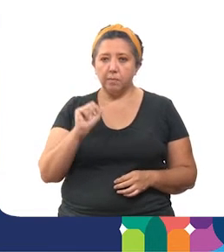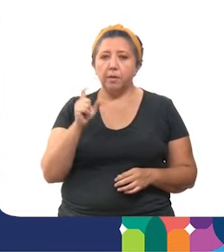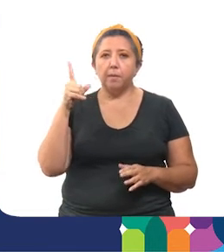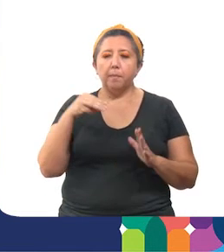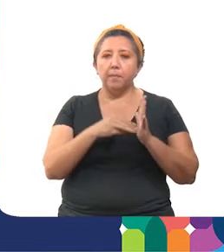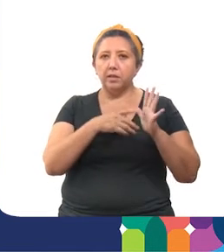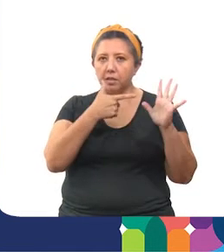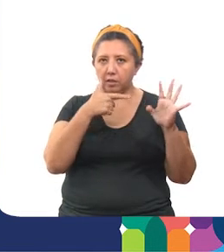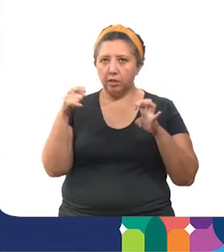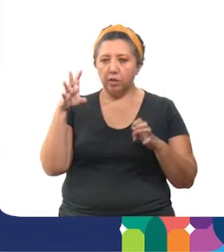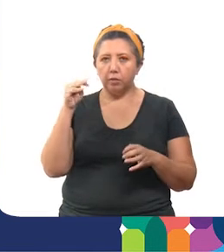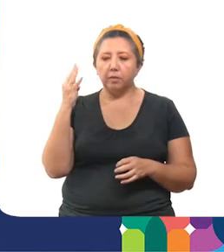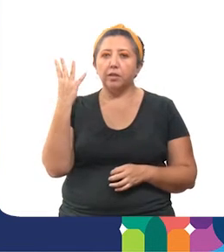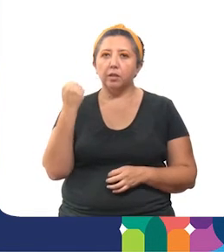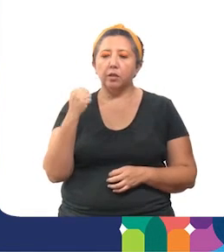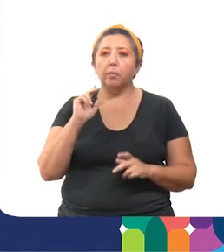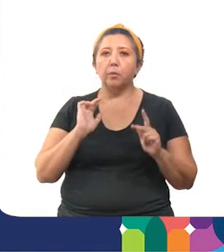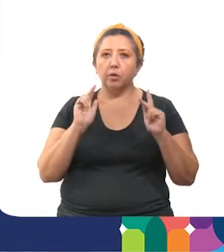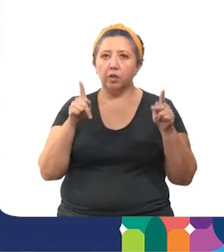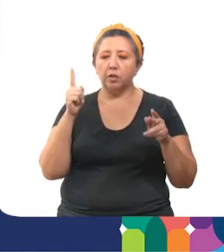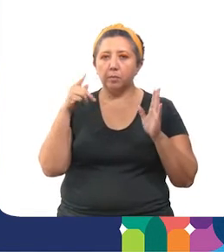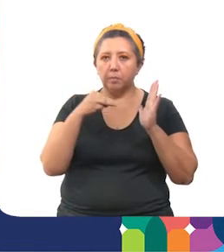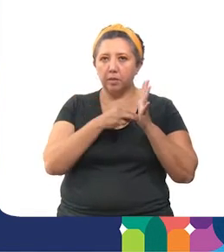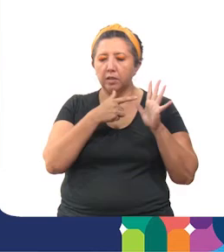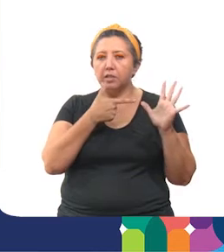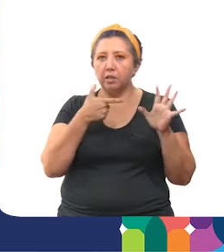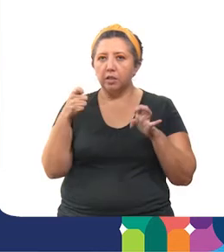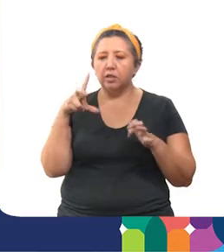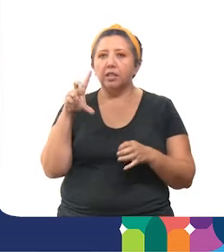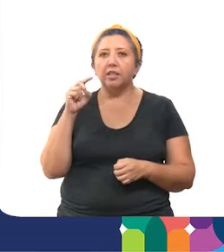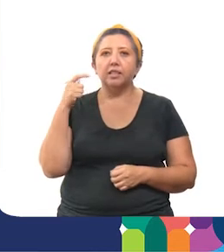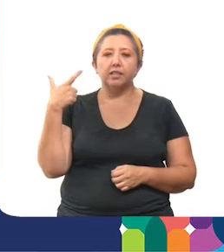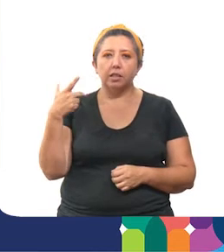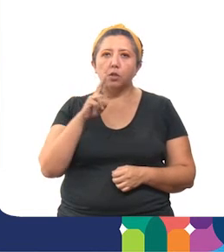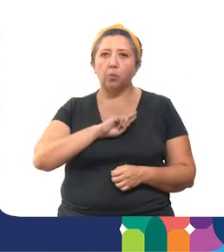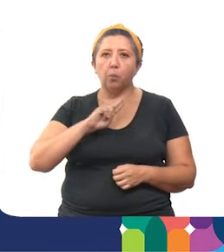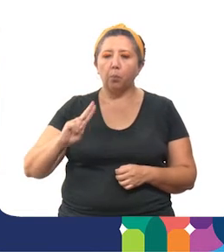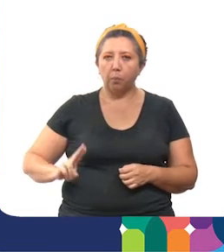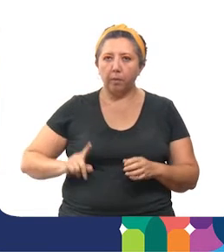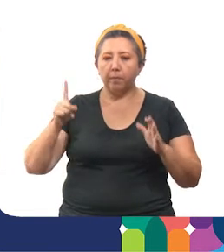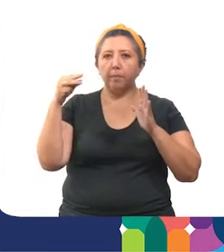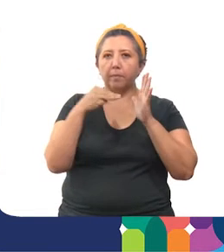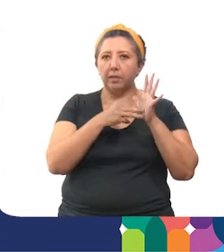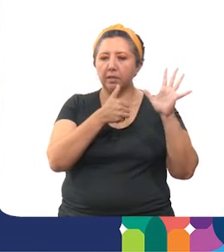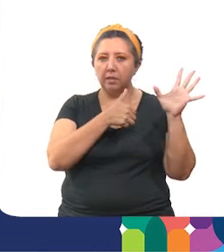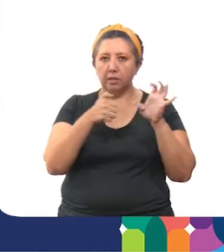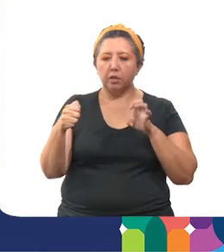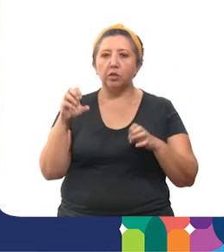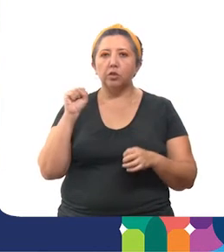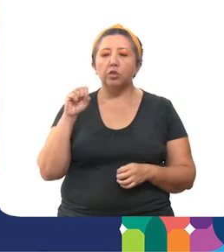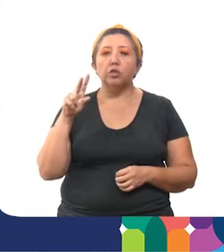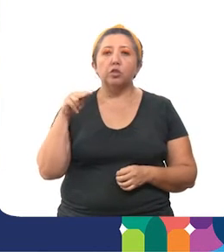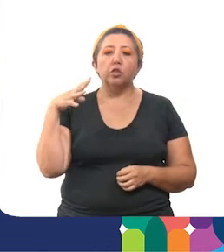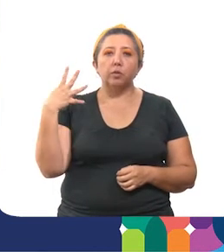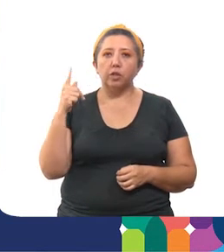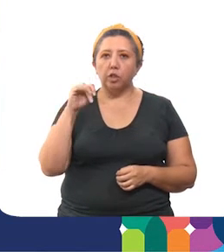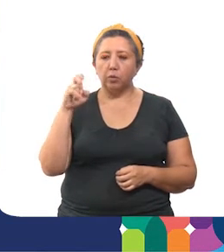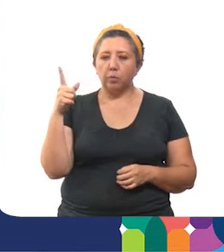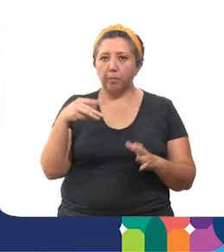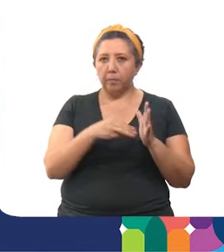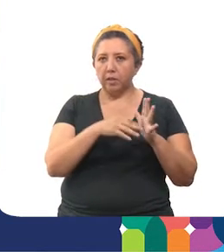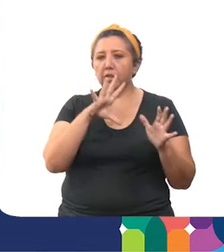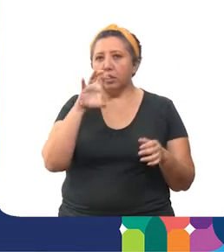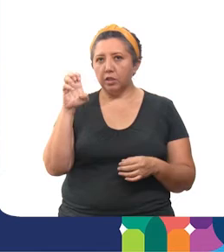Tisimín 1.799, Progreso 1.737, Humán 1.684, Ticul 1